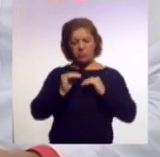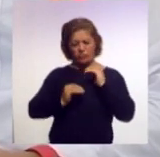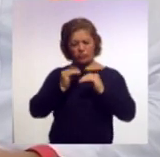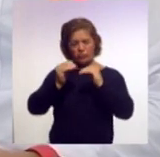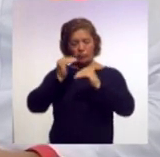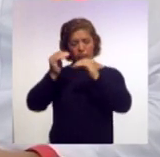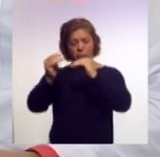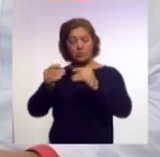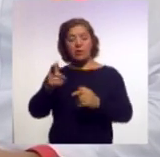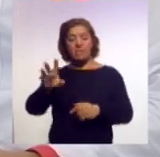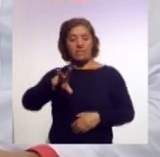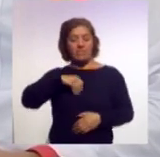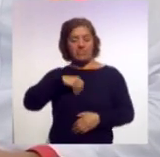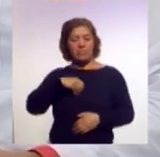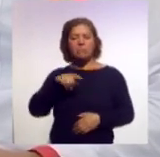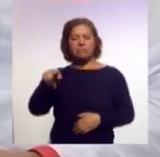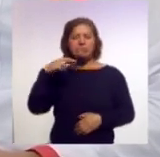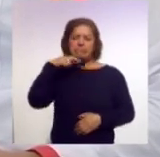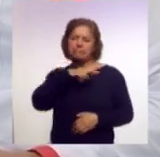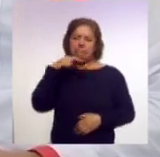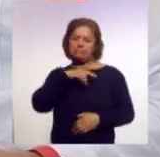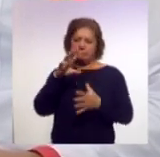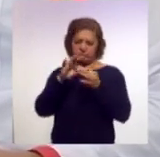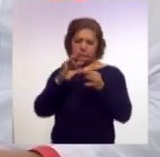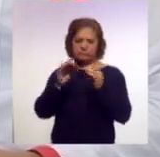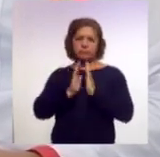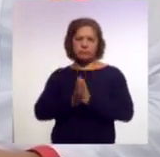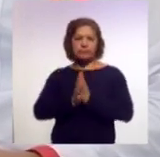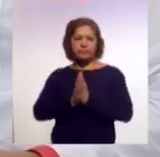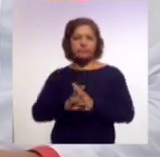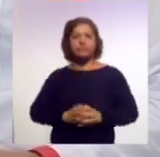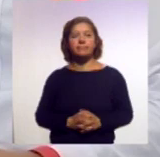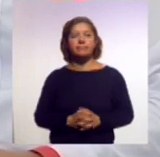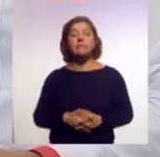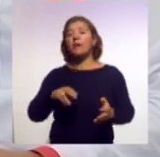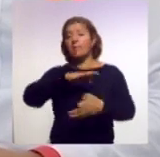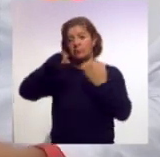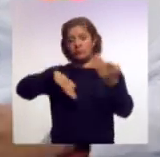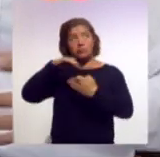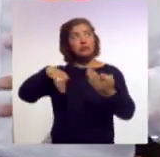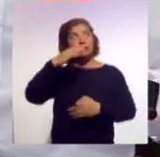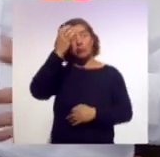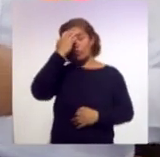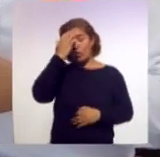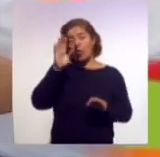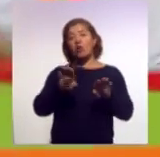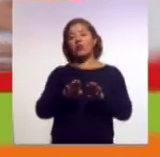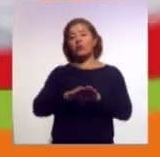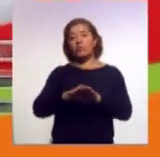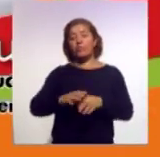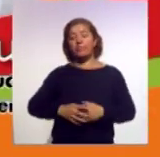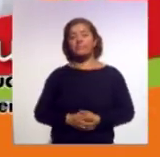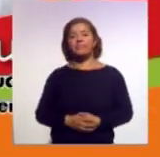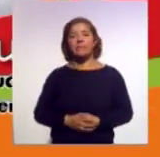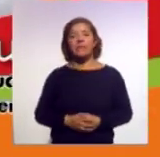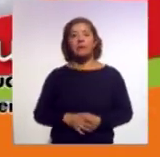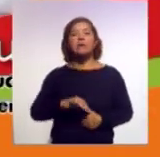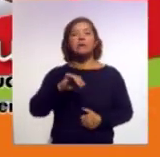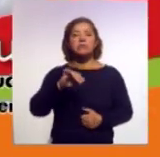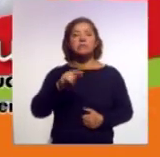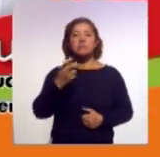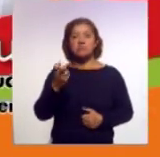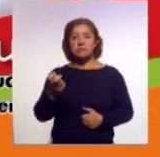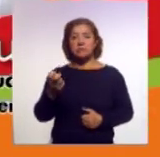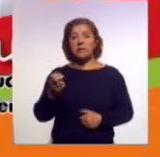adopción? ¿Nos podrías explicar de una manera muy rápida para que la gente y todos conozcamos cómo se hace? Claro, pues digamos que el principal requisito